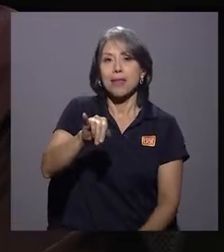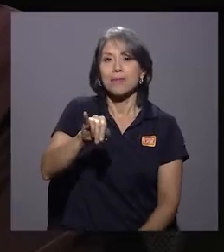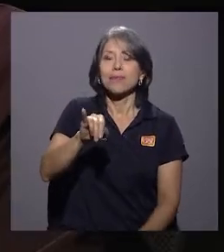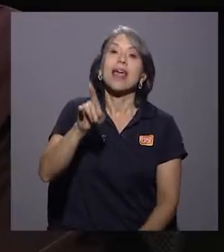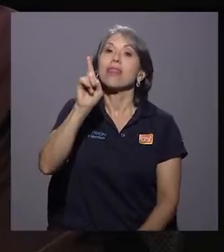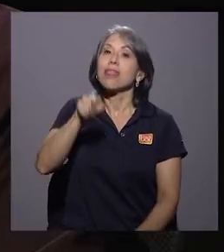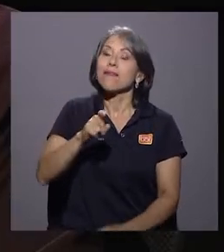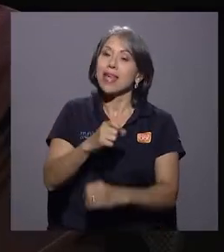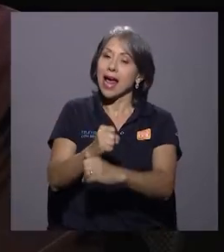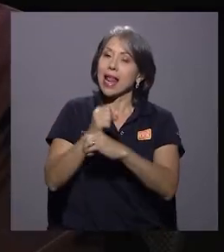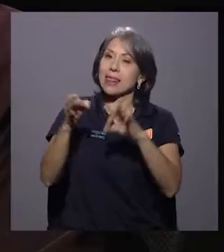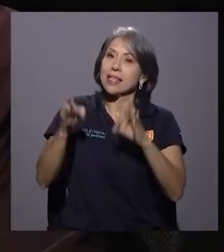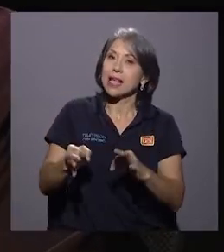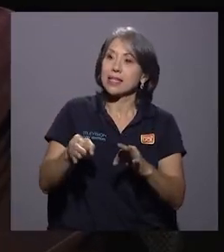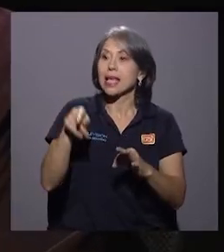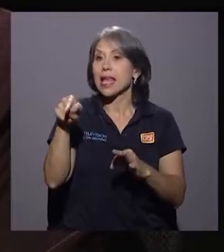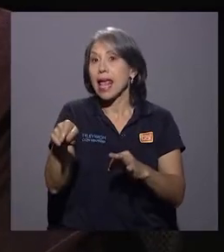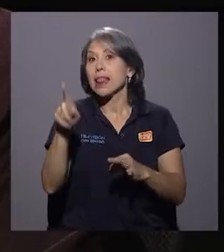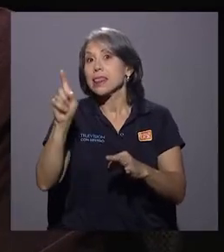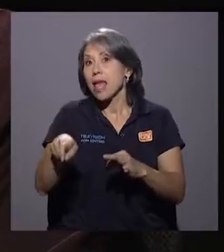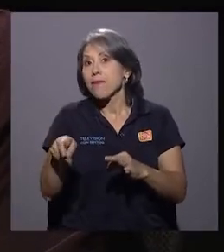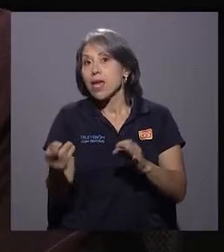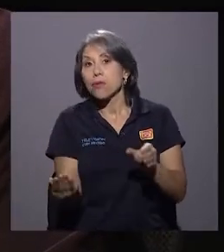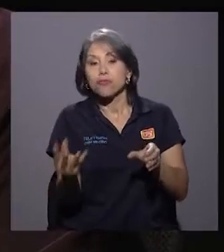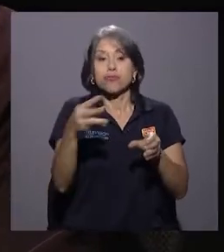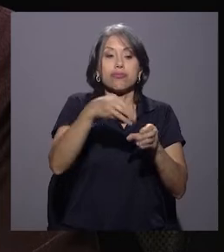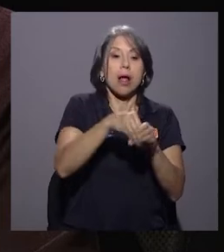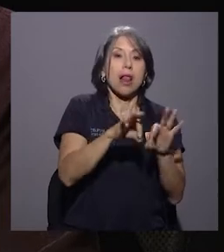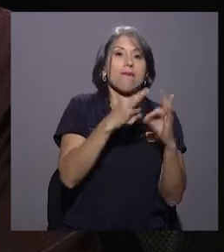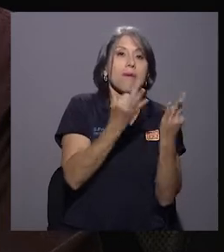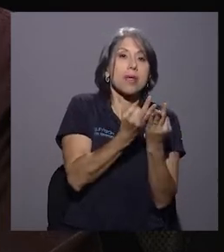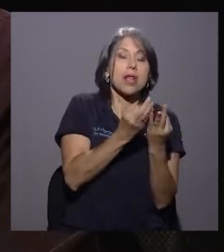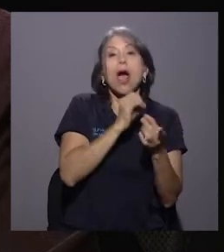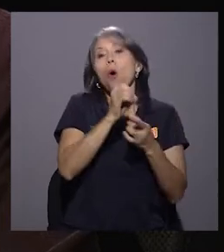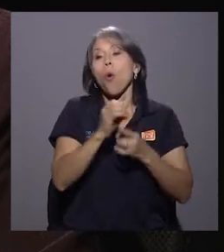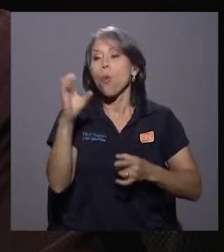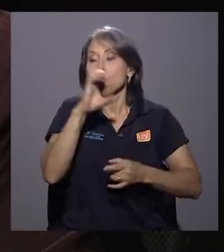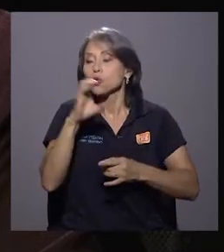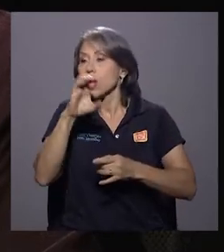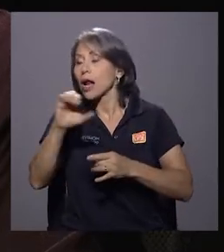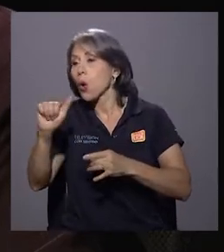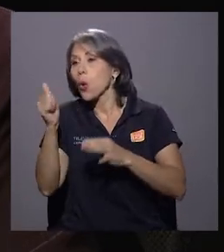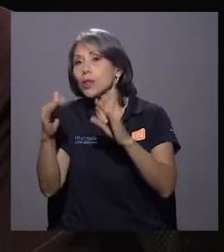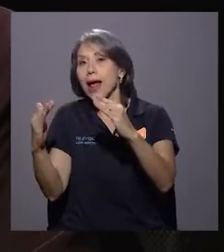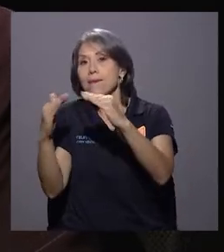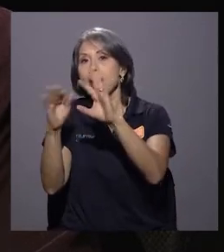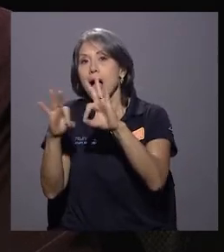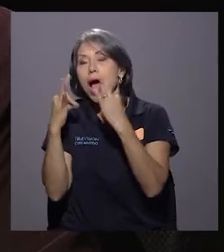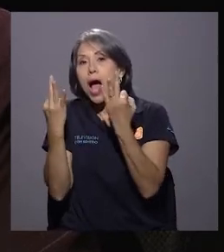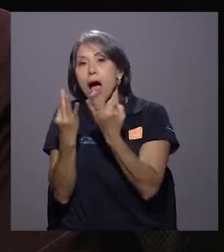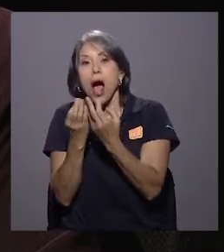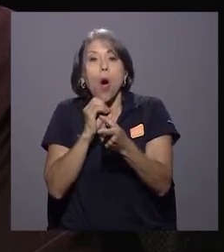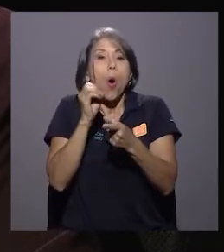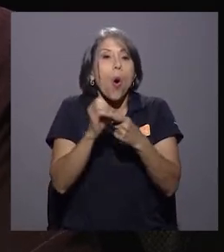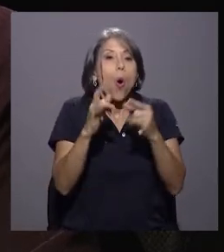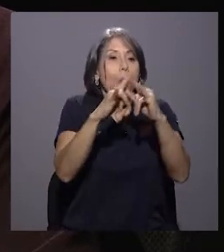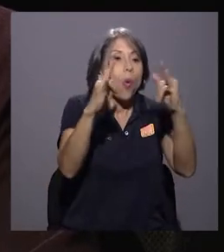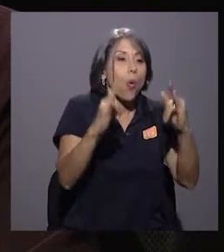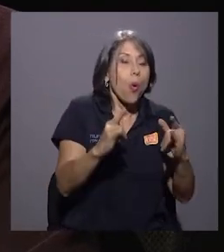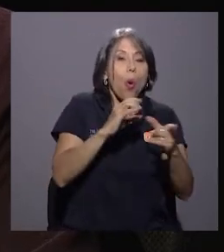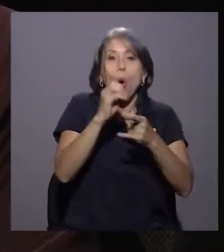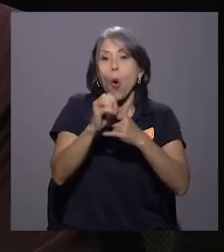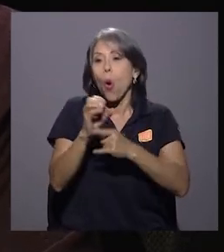que sea una incorporación a la familia, o la búsqueda de un hogar de recursos, o su paso por un hogar, o un albergue, o una ONG